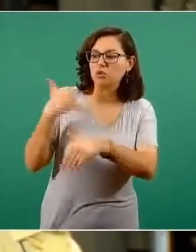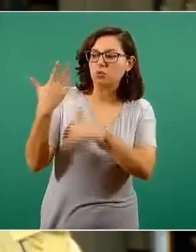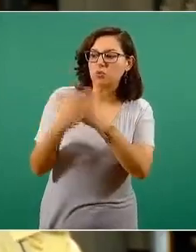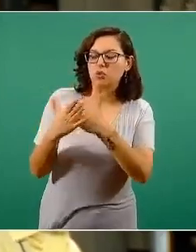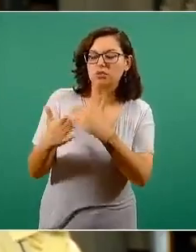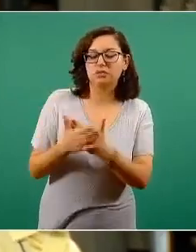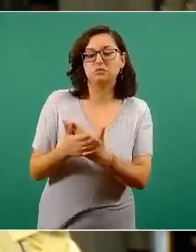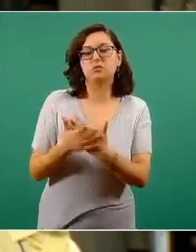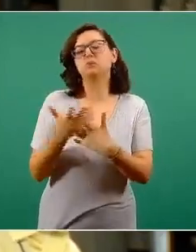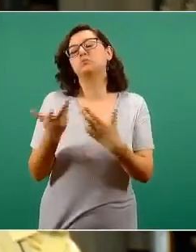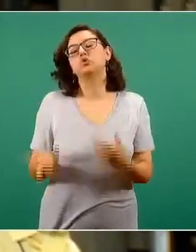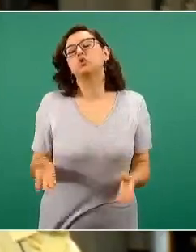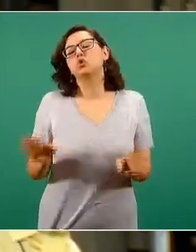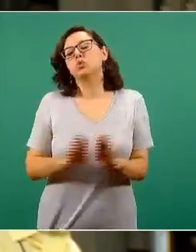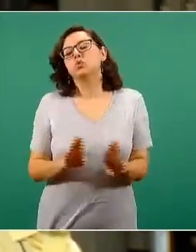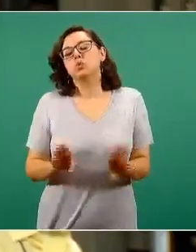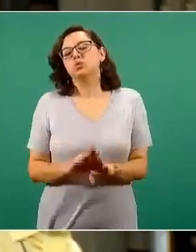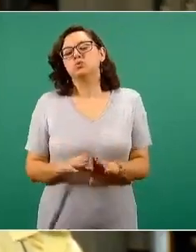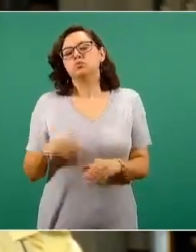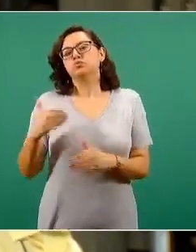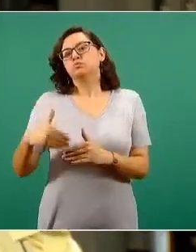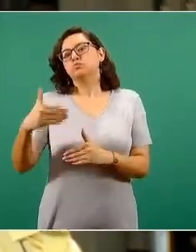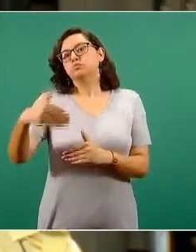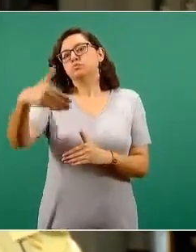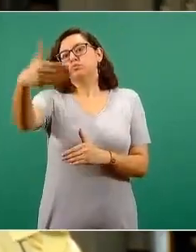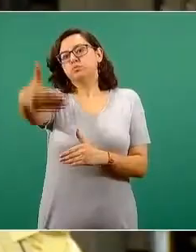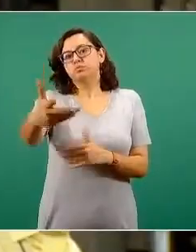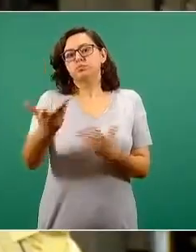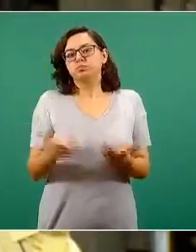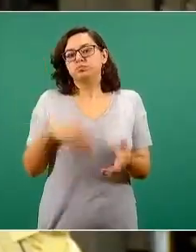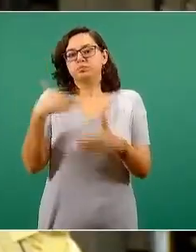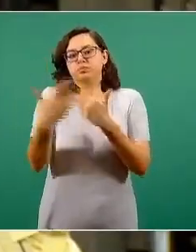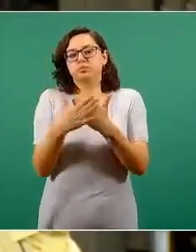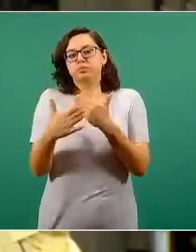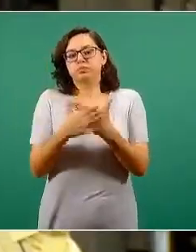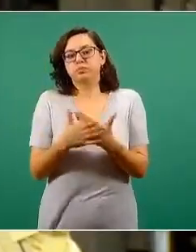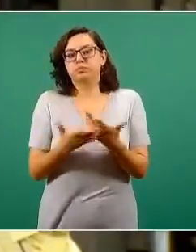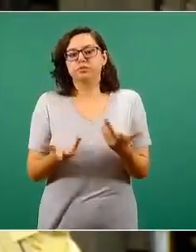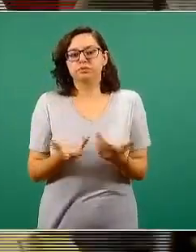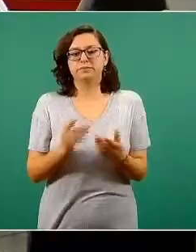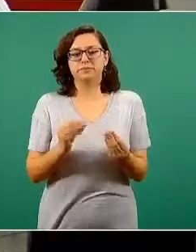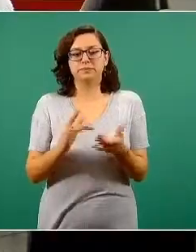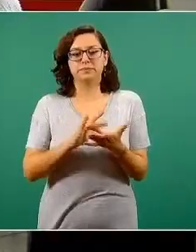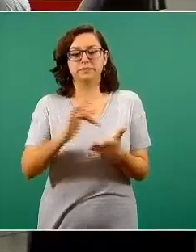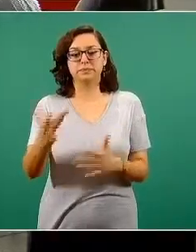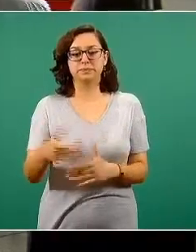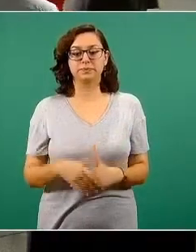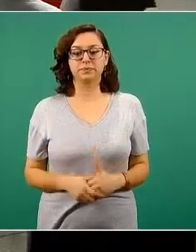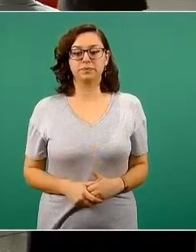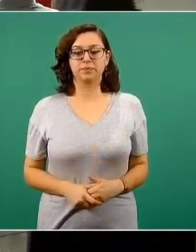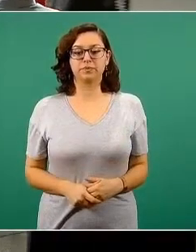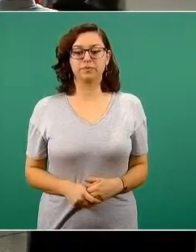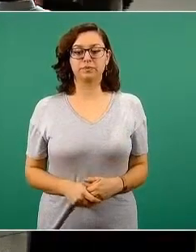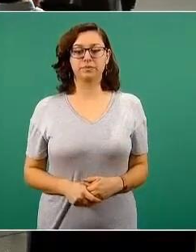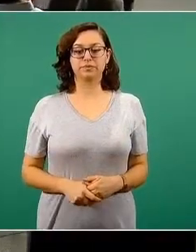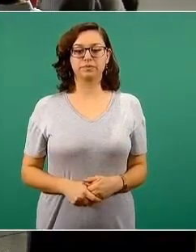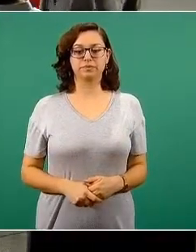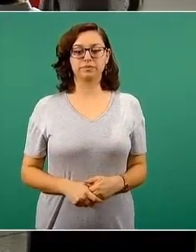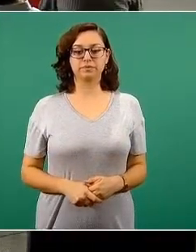ya en vísperas, cuál es esa esperanza que tenemos próxima. Muchas gracias. Muchas gracias, Miguel.